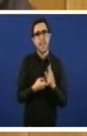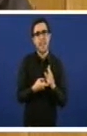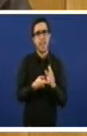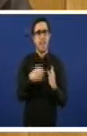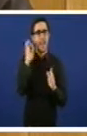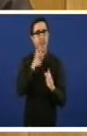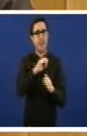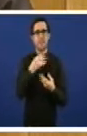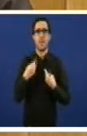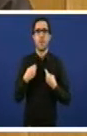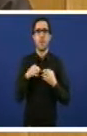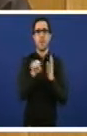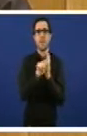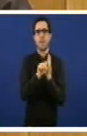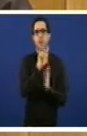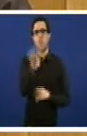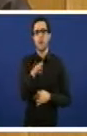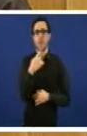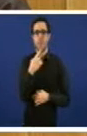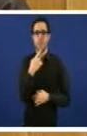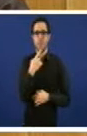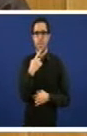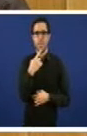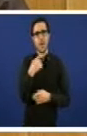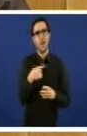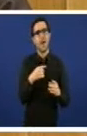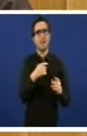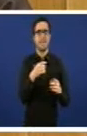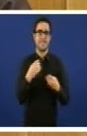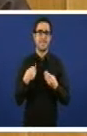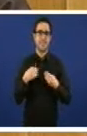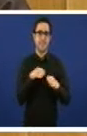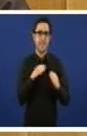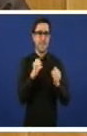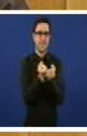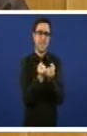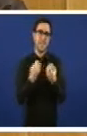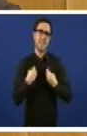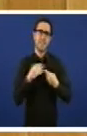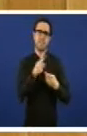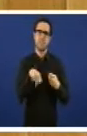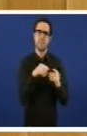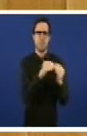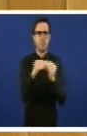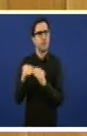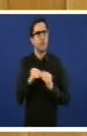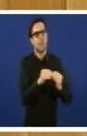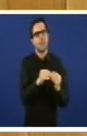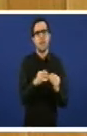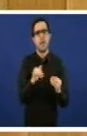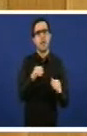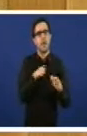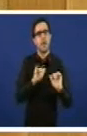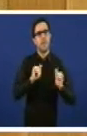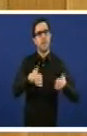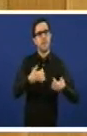establecía teoxe a universalidade da asistencia sanitaria. A súa modificación que a recorta entra en vigor o 1 de